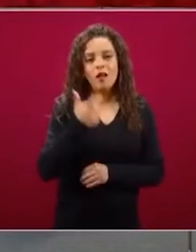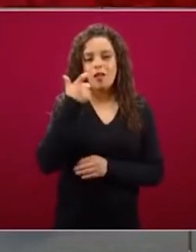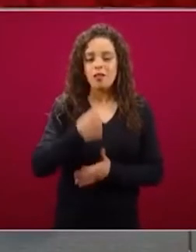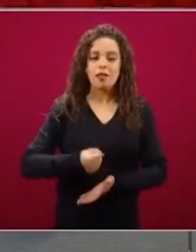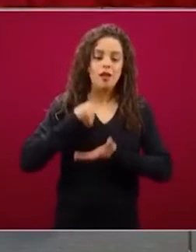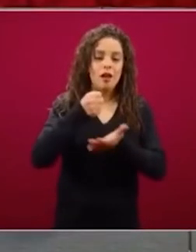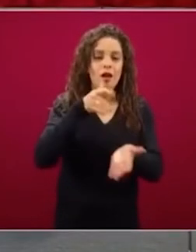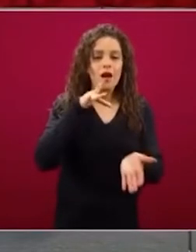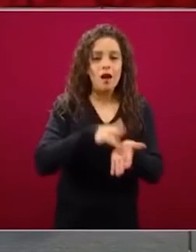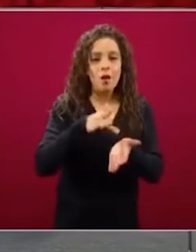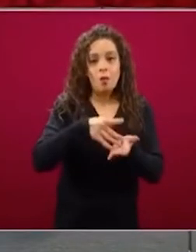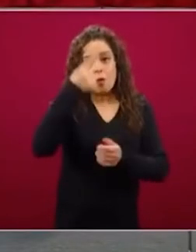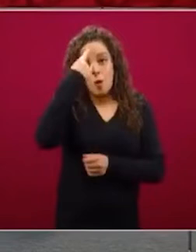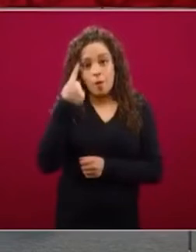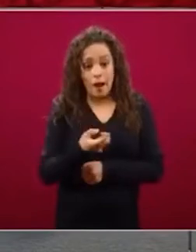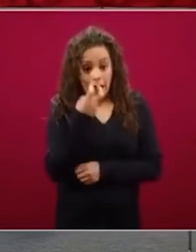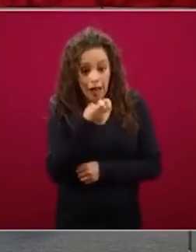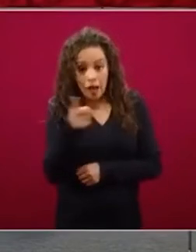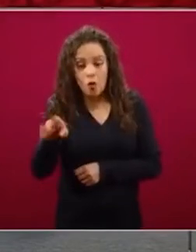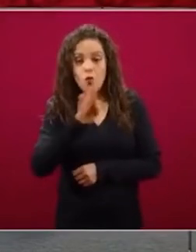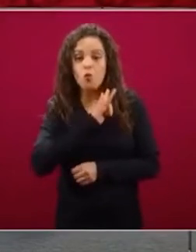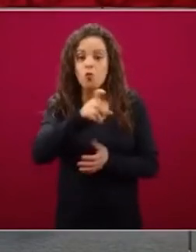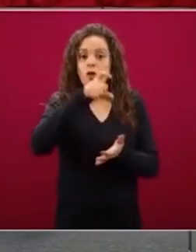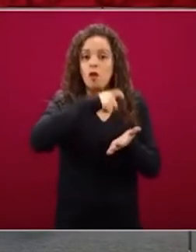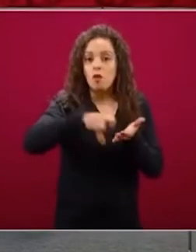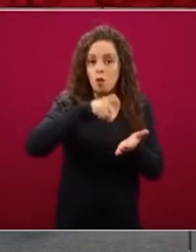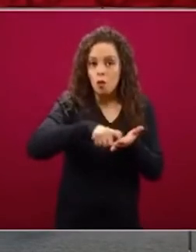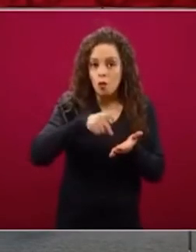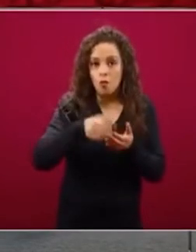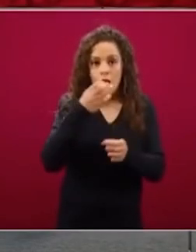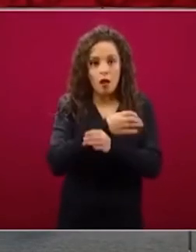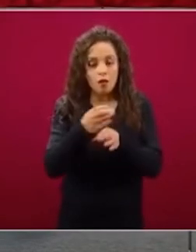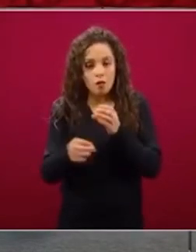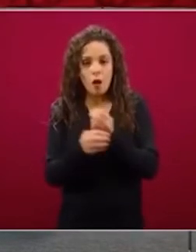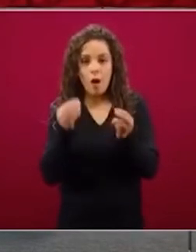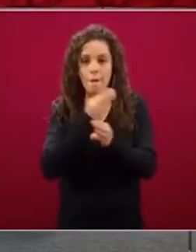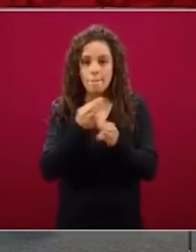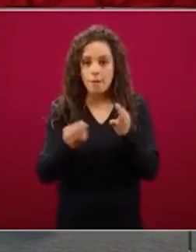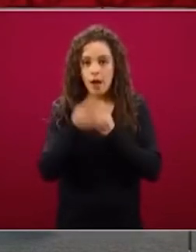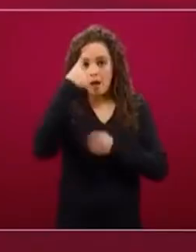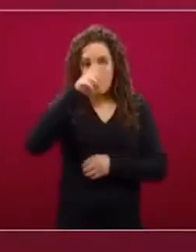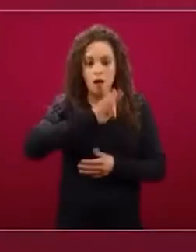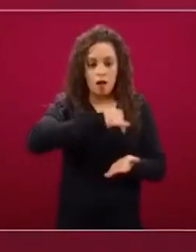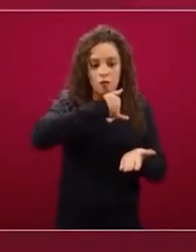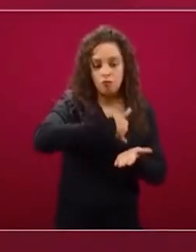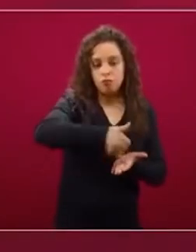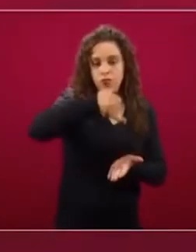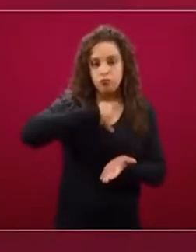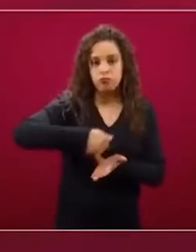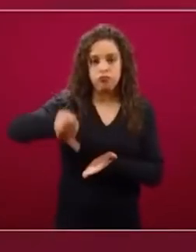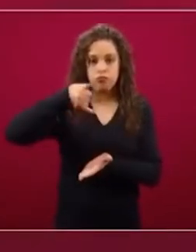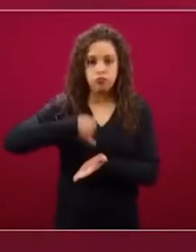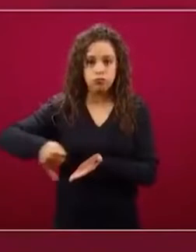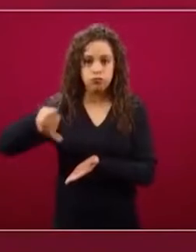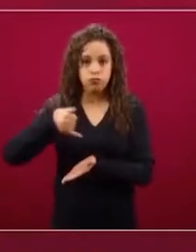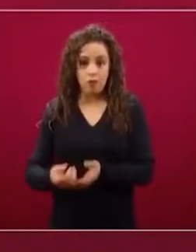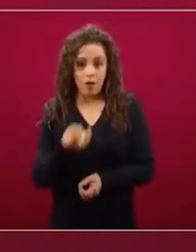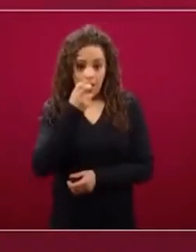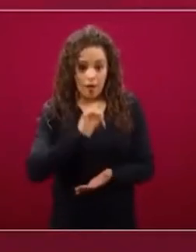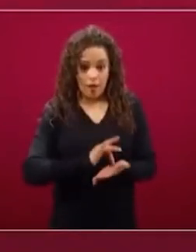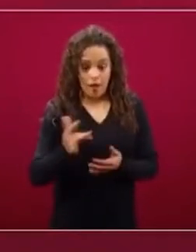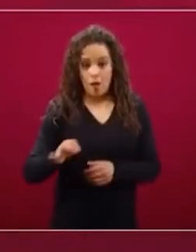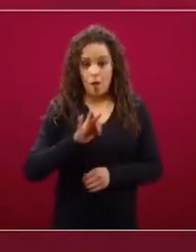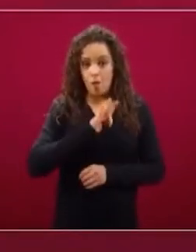adquirir los insumos antes de que establezcan sus cultivos y de esta forma aspirar a tener una mejor